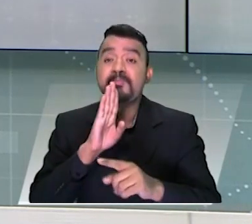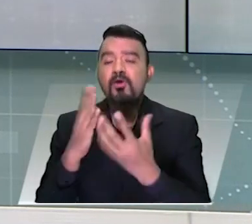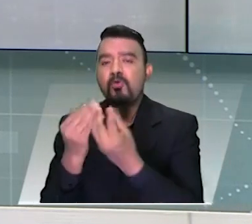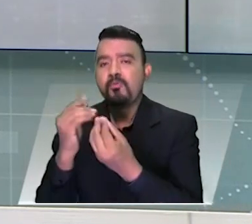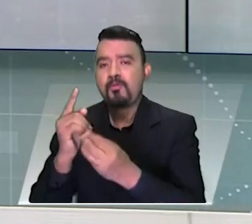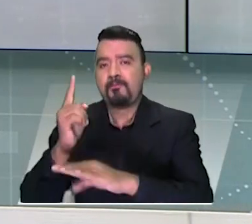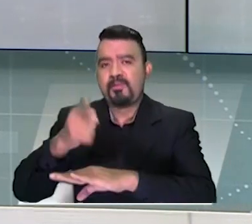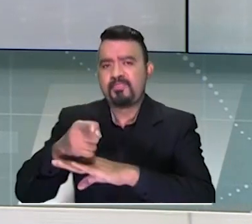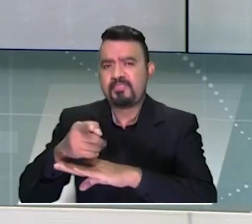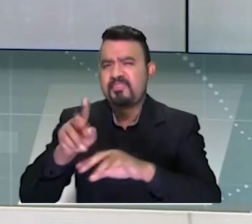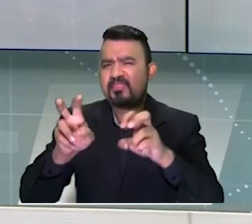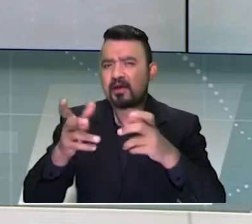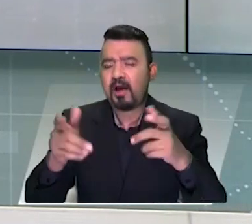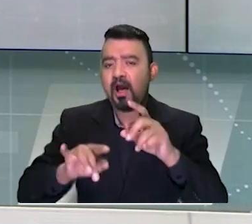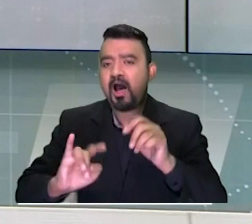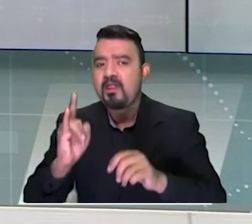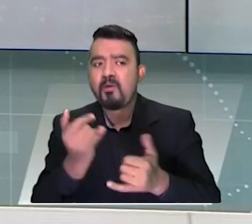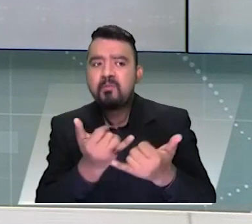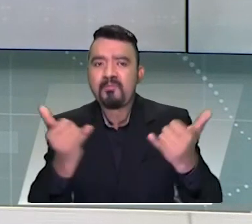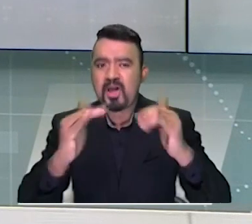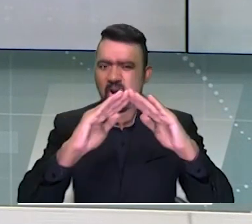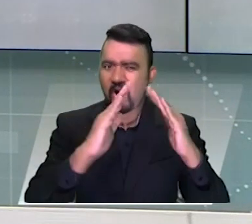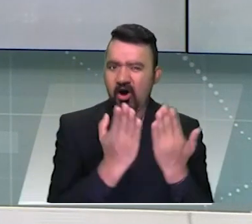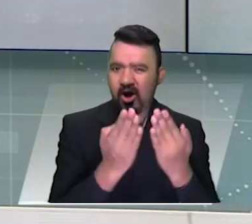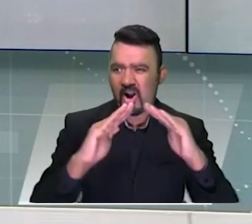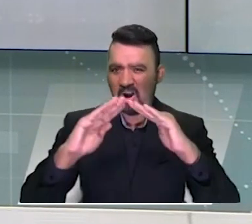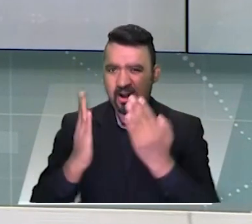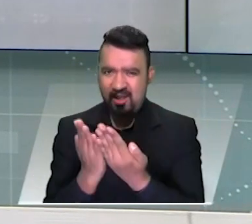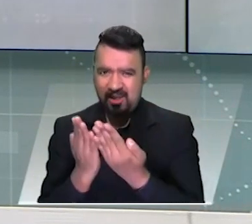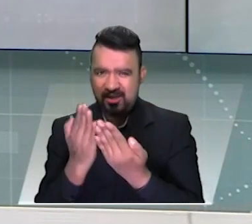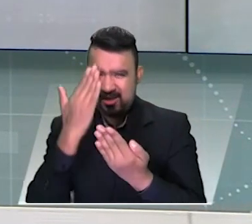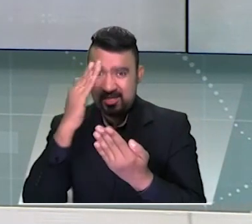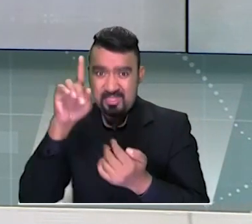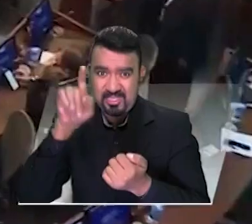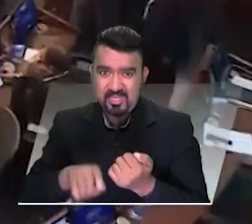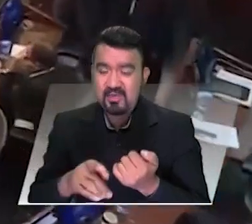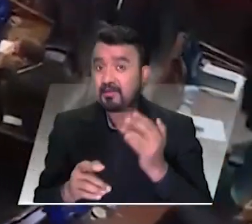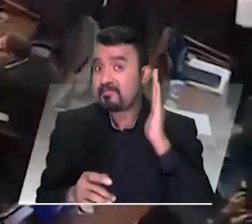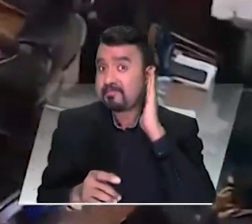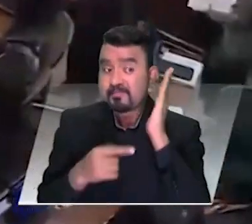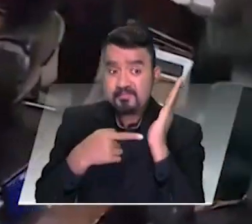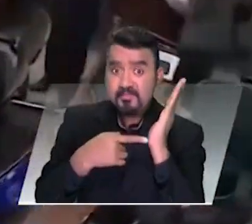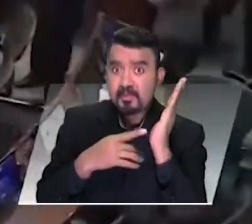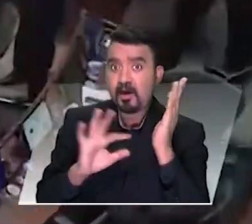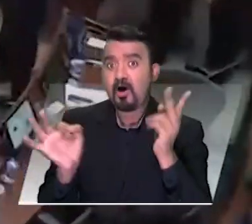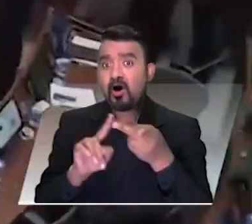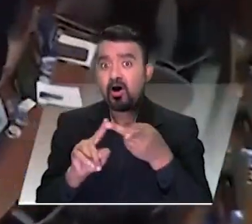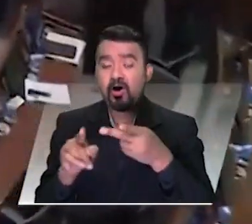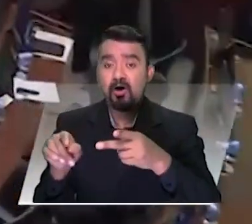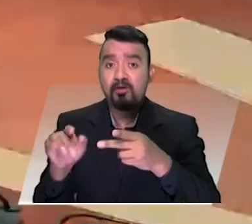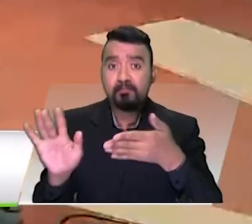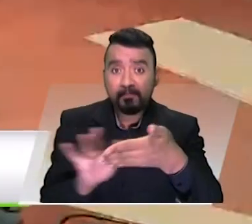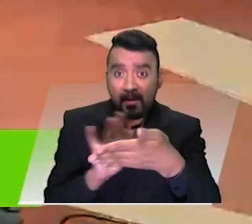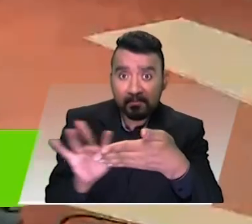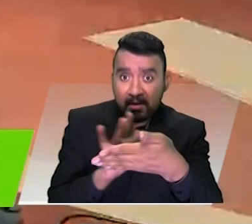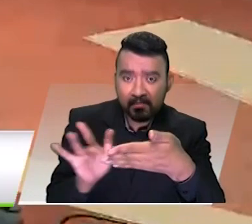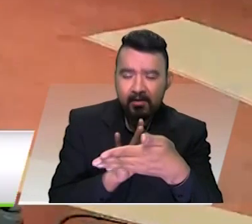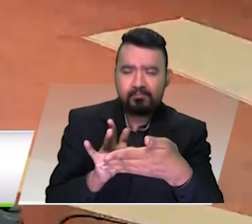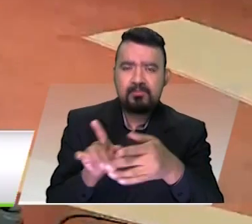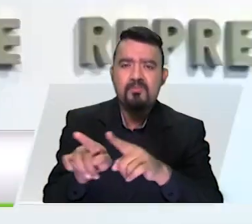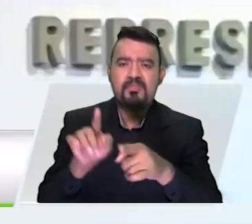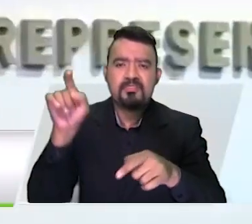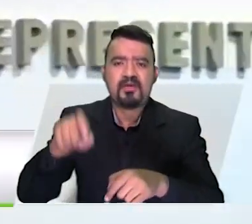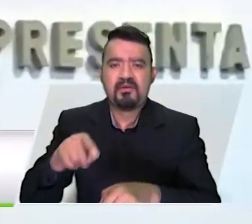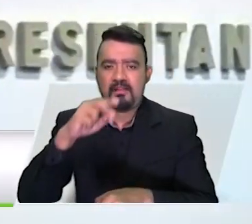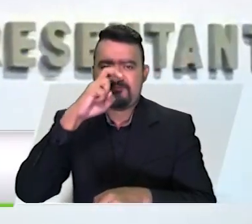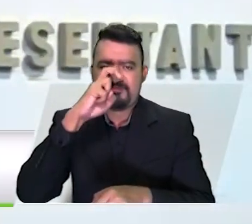regular el uso de los dispositivos móviles y de las tabletas. La Comisión Sexta de la Cámara de Representantes a